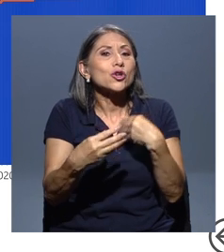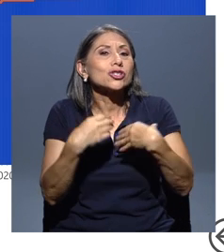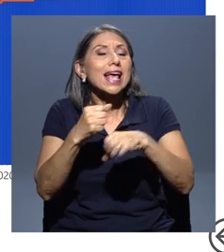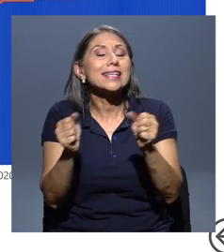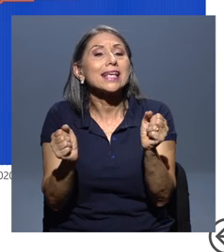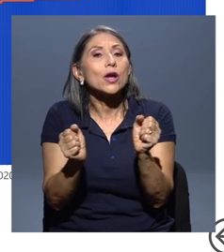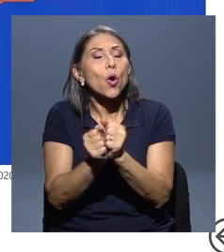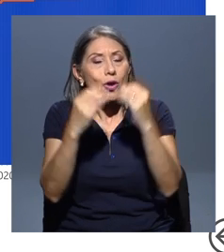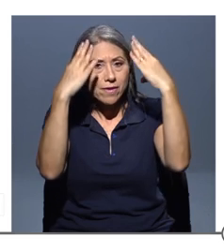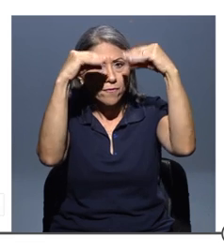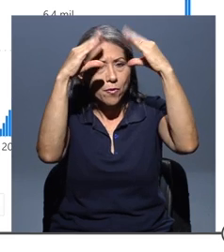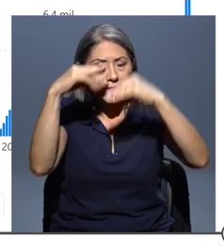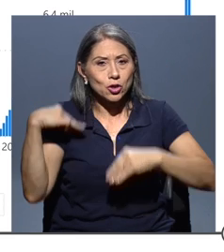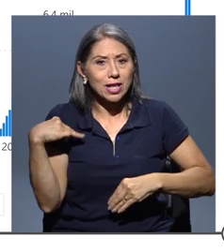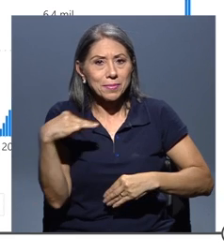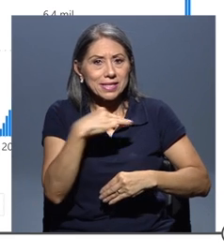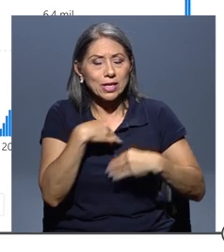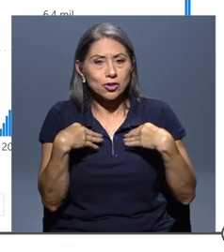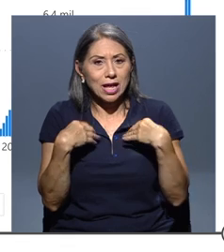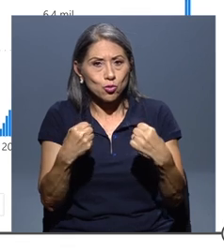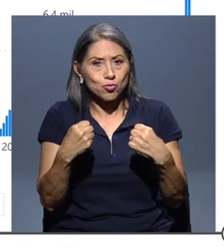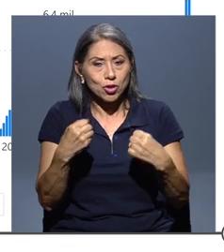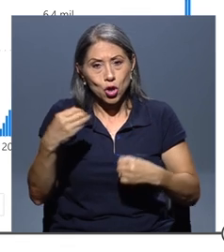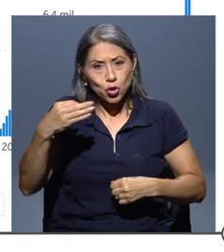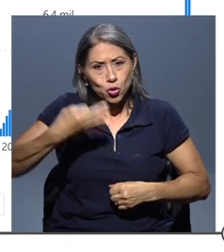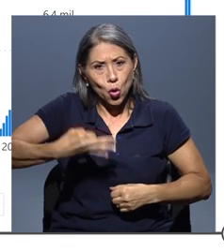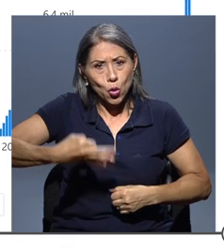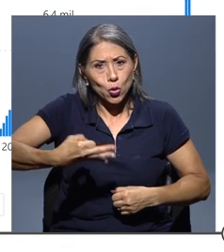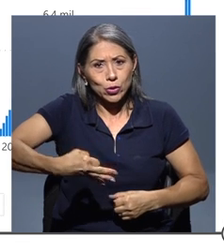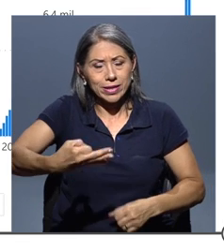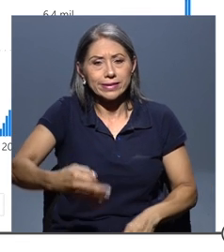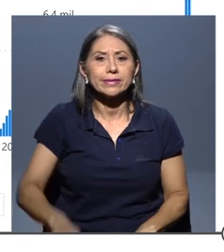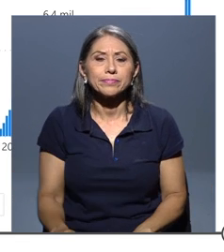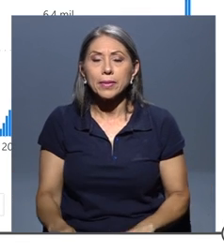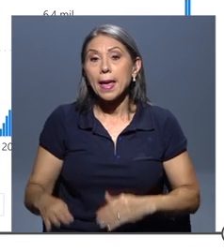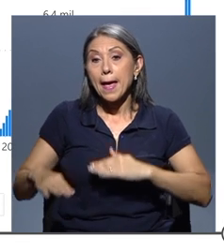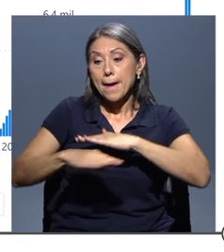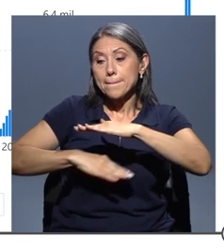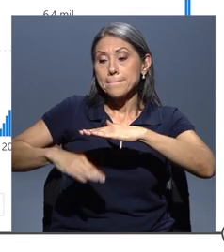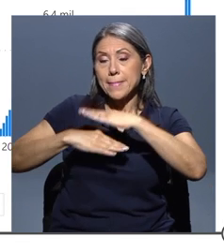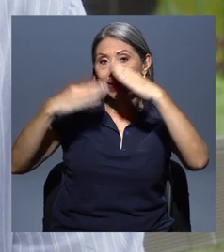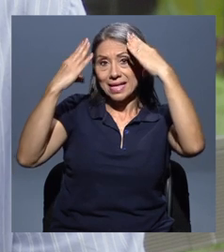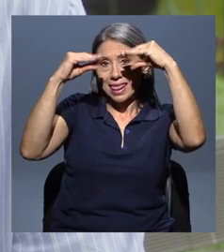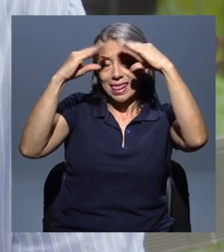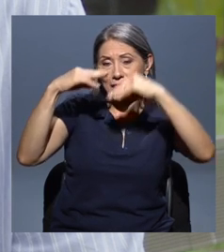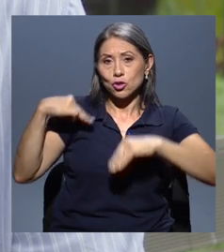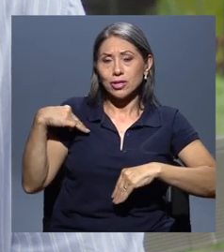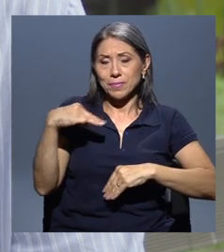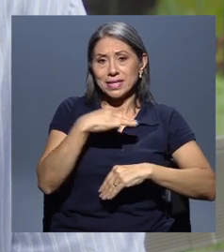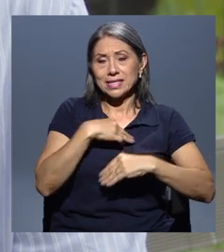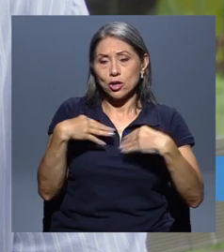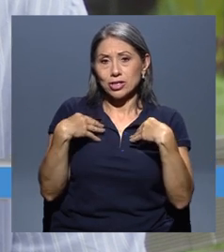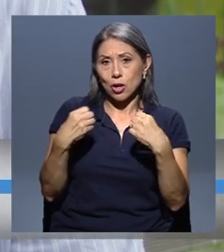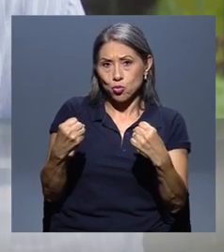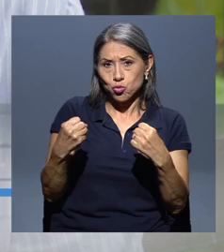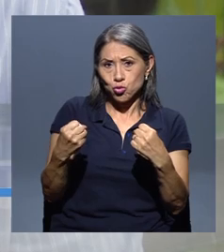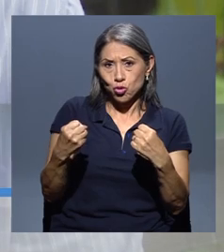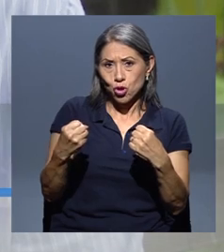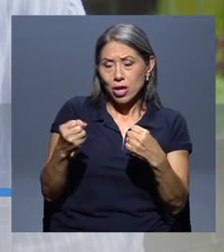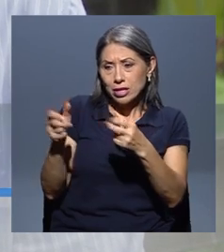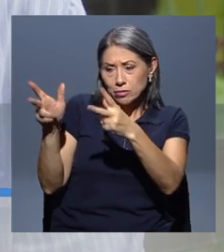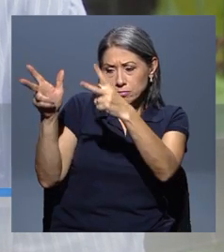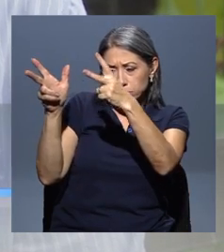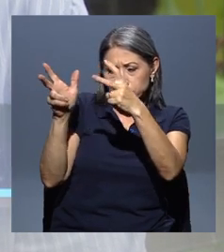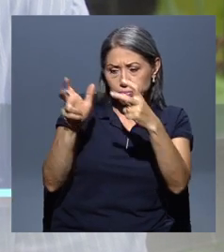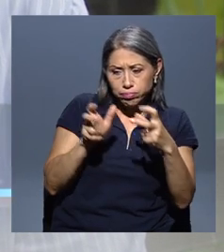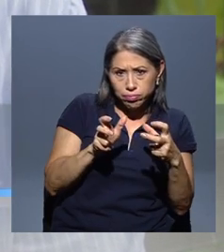diarios que efectúa el Ministerio de Salud. La base de datos que emite el Ministerio de Salud es procesada en una hoja de cálculo,